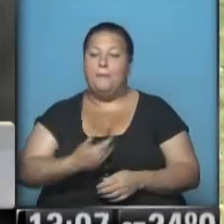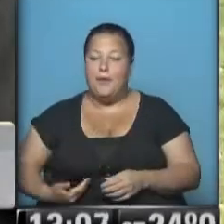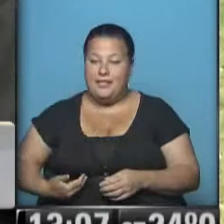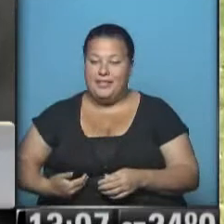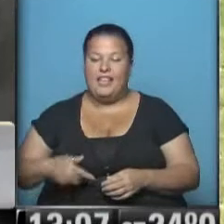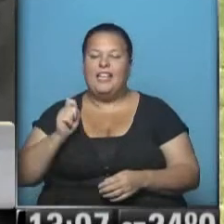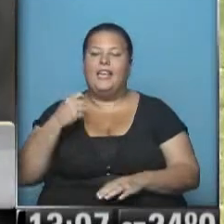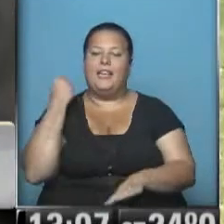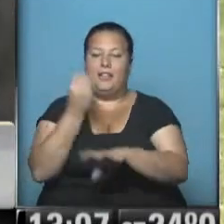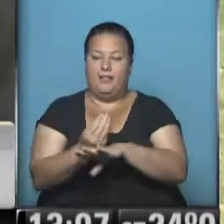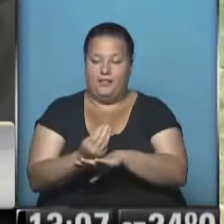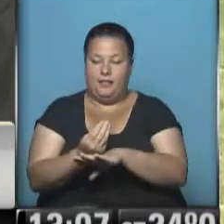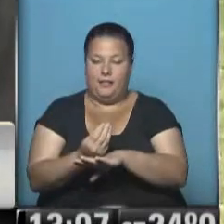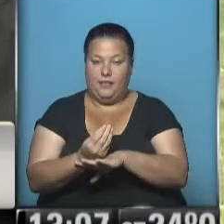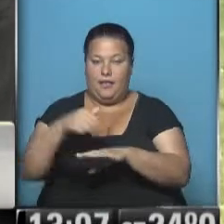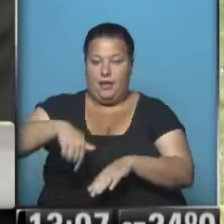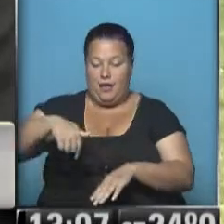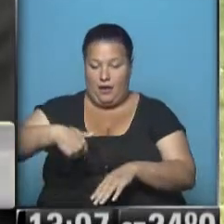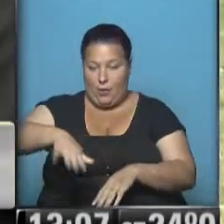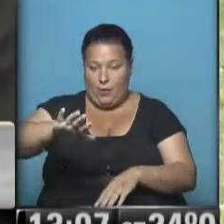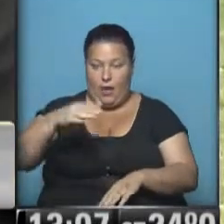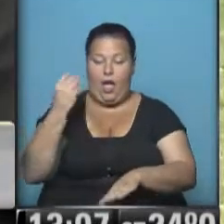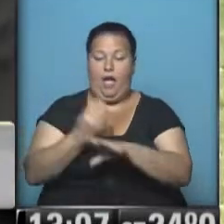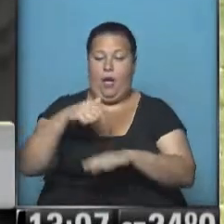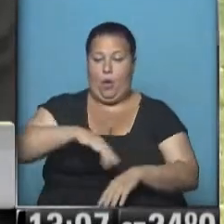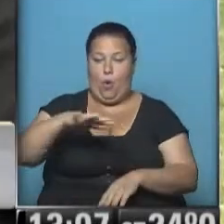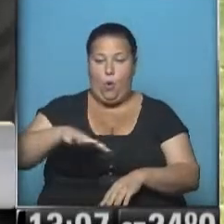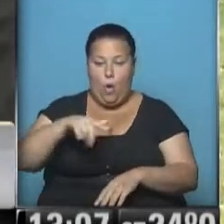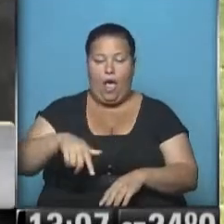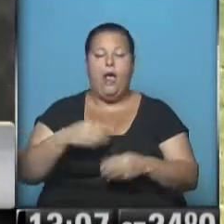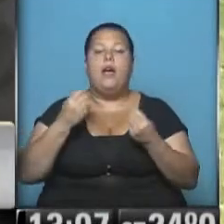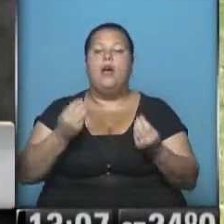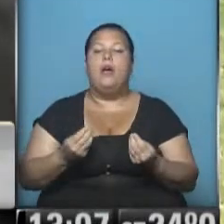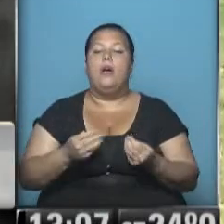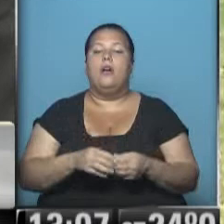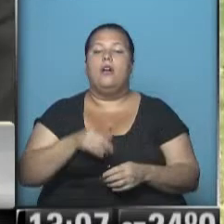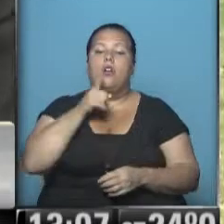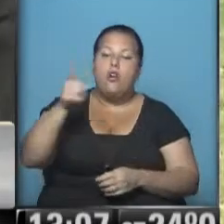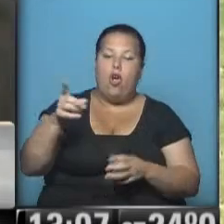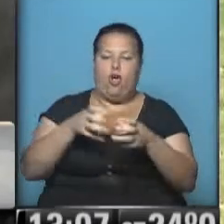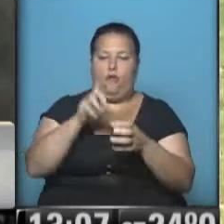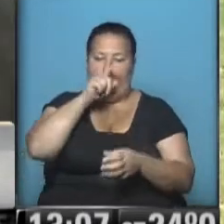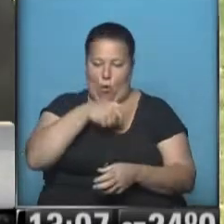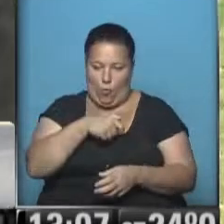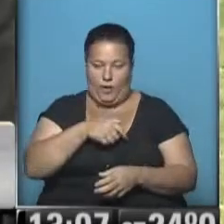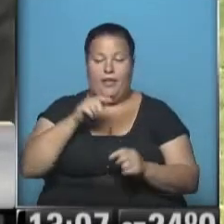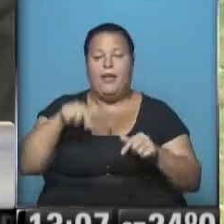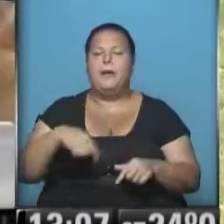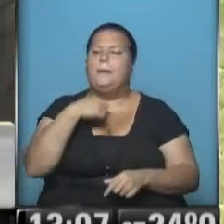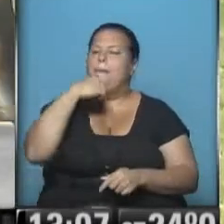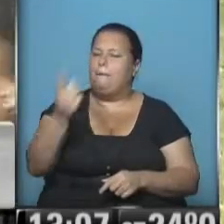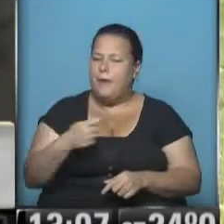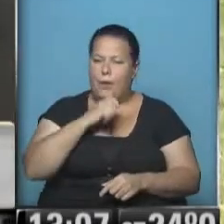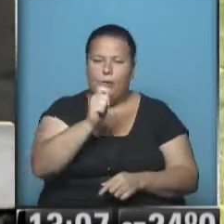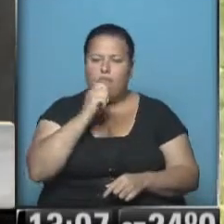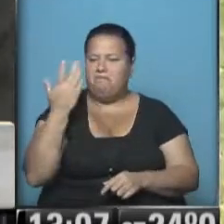van a dar presentes aquí, que se van a dar presentes en este lugar, justamente contra los fondos buitres. Esto le preguntamos